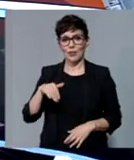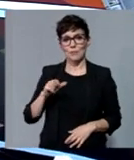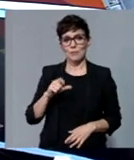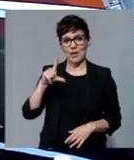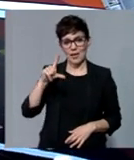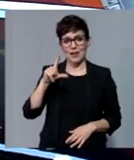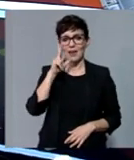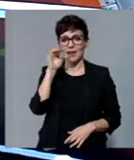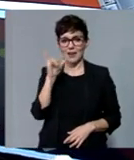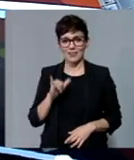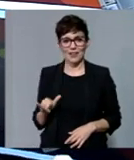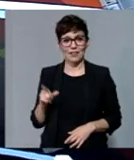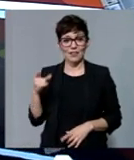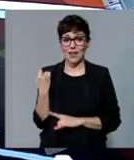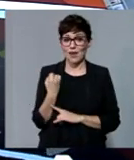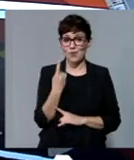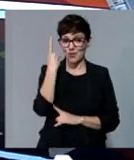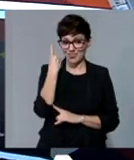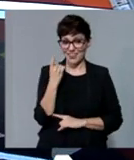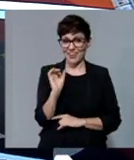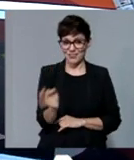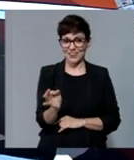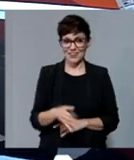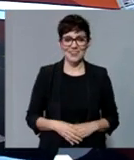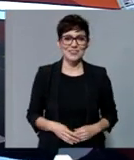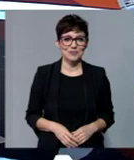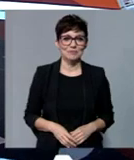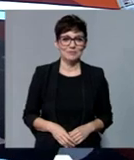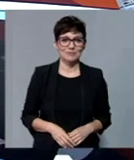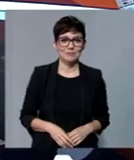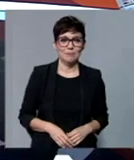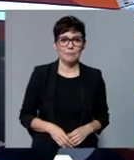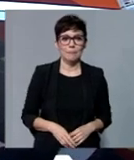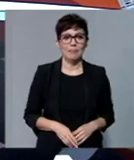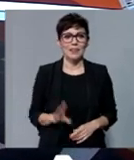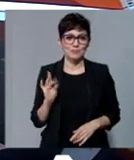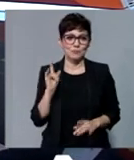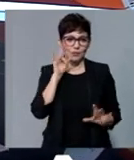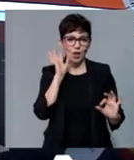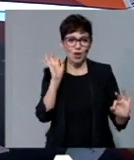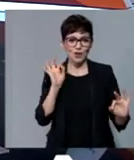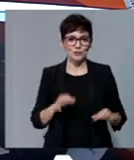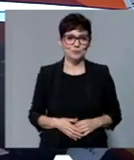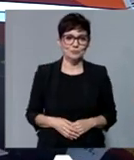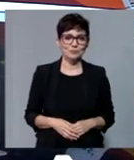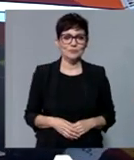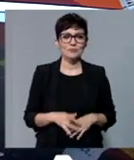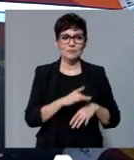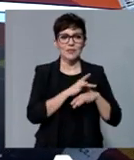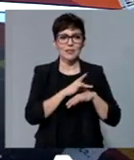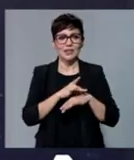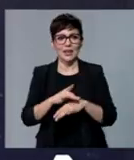días. La Politécnica no podía fallar, Y tenía que apostar por esta candidatura. Hombre, evidentemente, o sea, realmente la Agencia Espacial